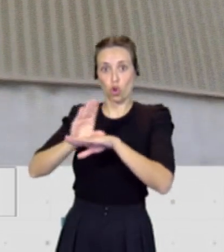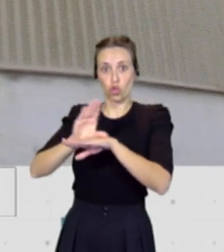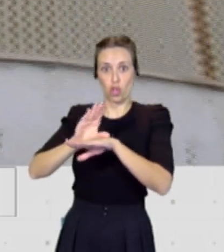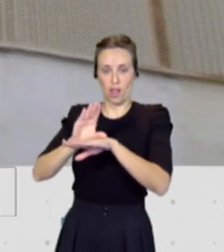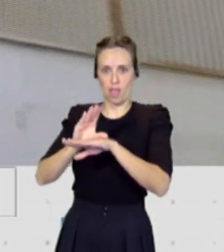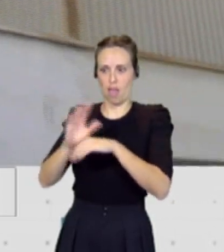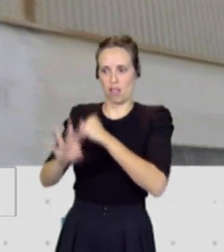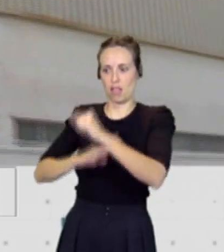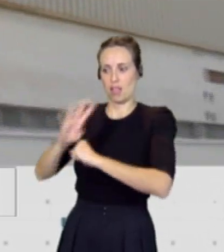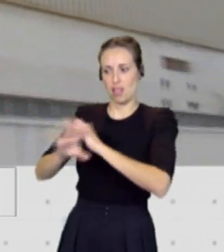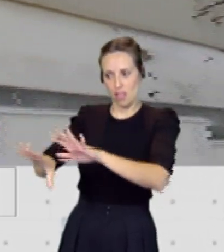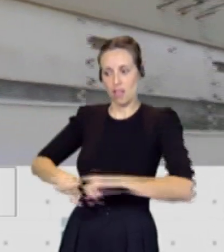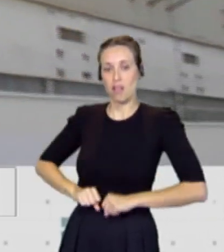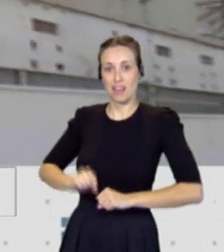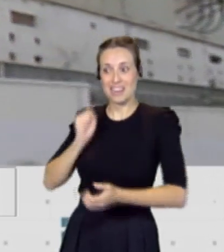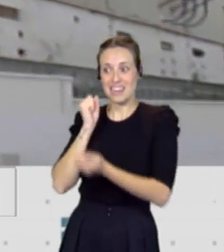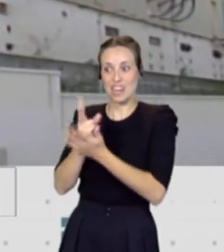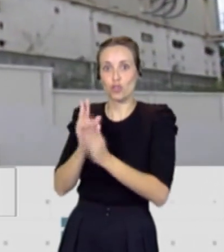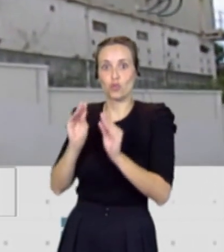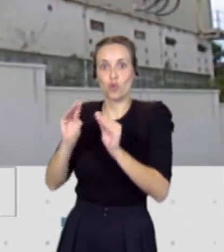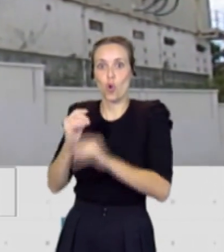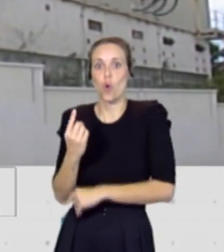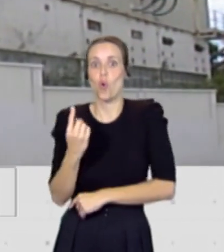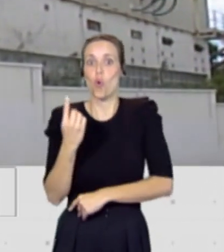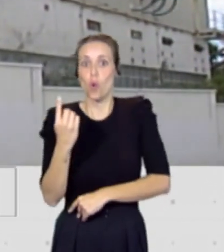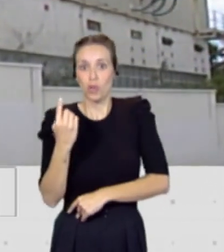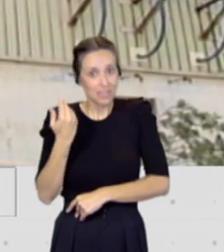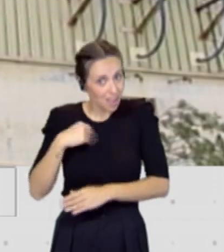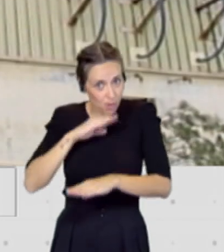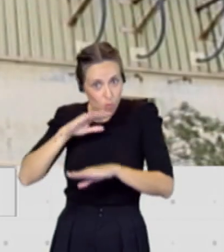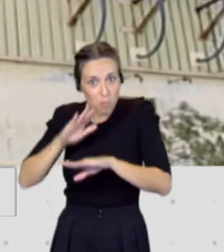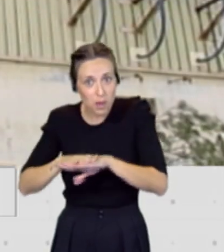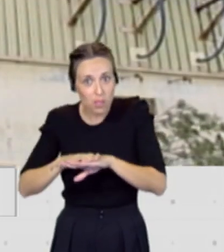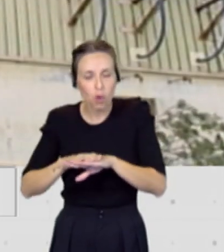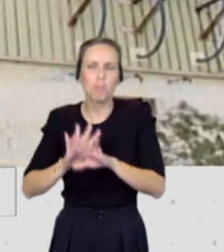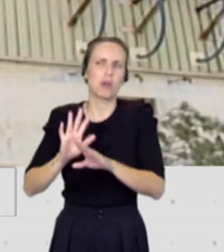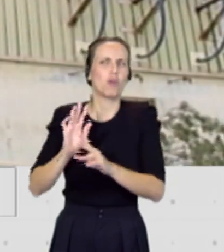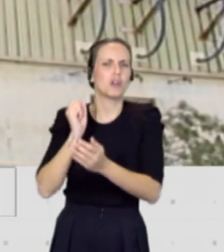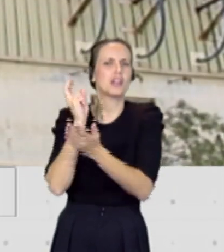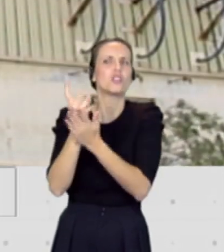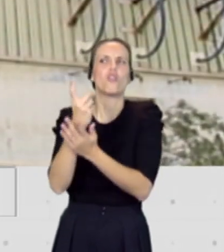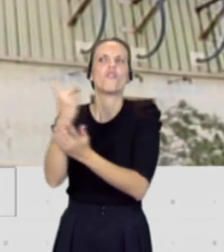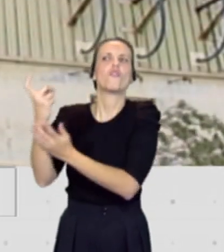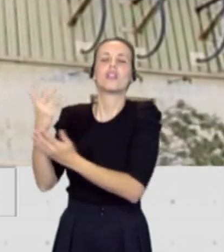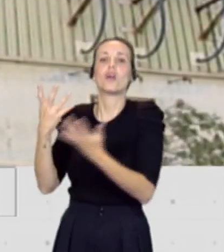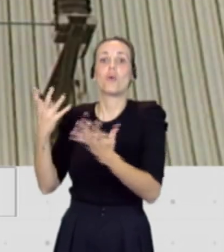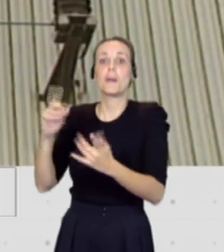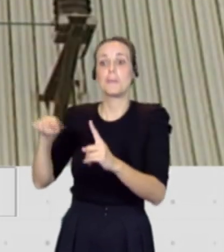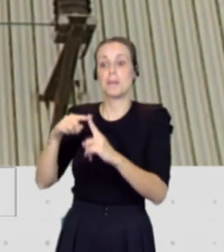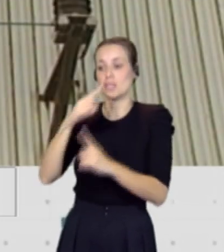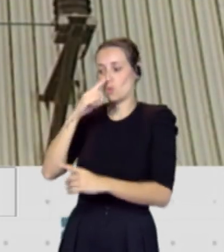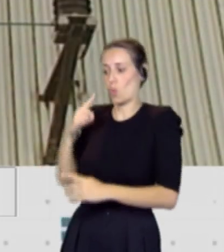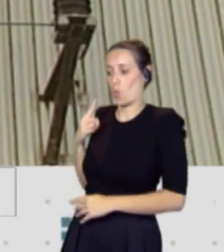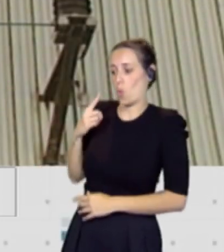de la legislatura ¿se ha cumplido? ¿Cuáles siguen pendientes y cuál es el balance que haría usted este primer año frente a la